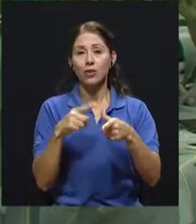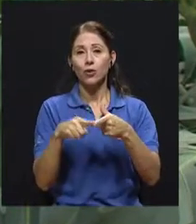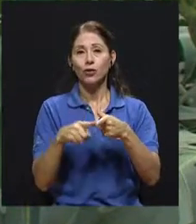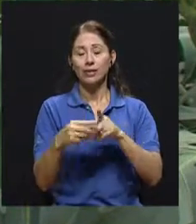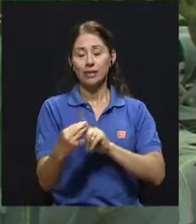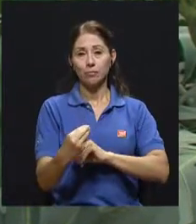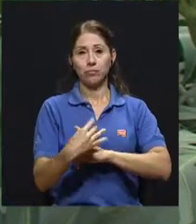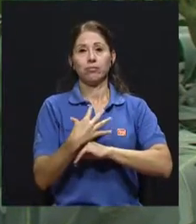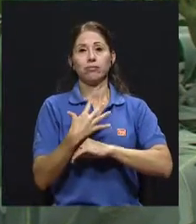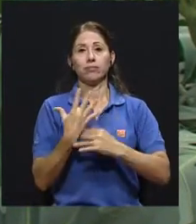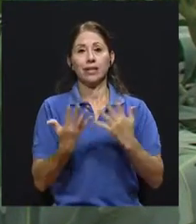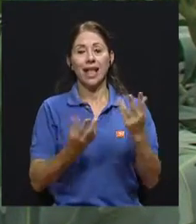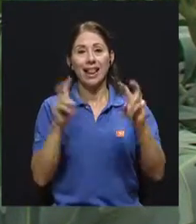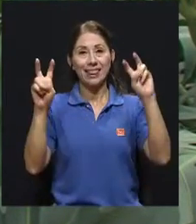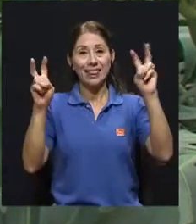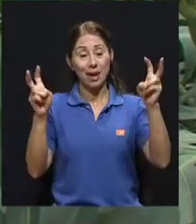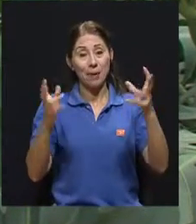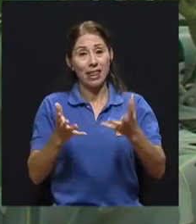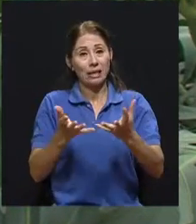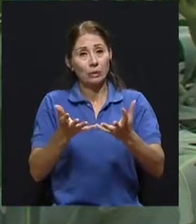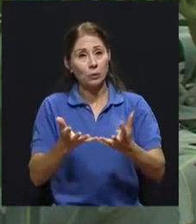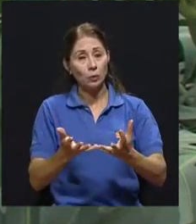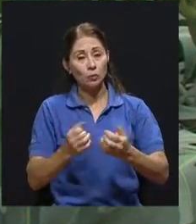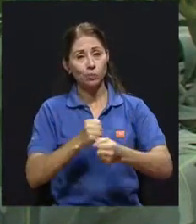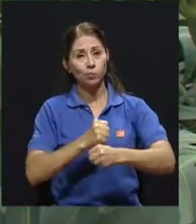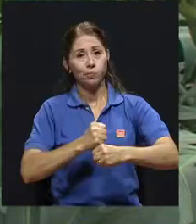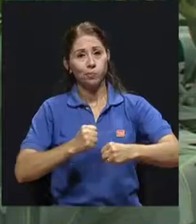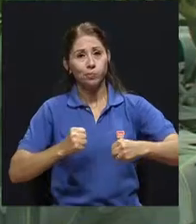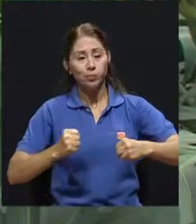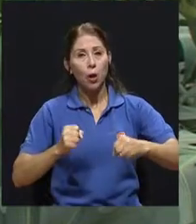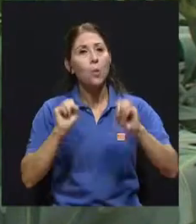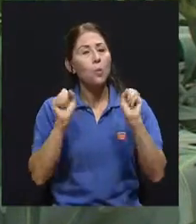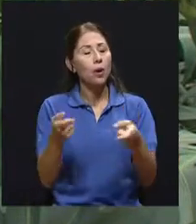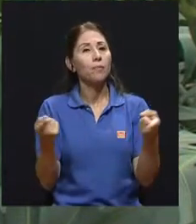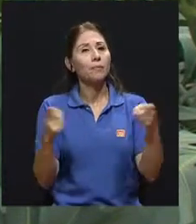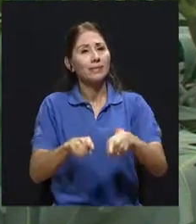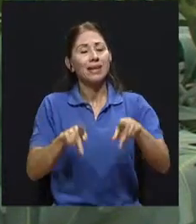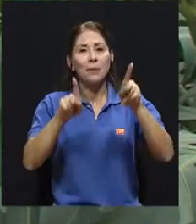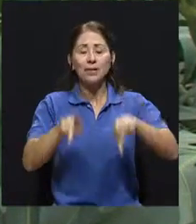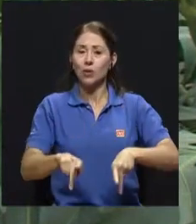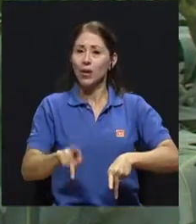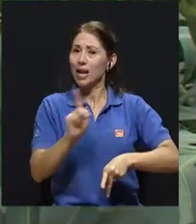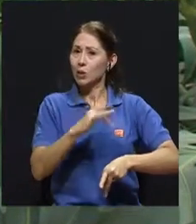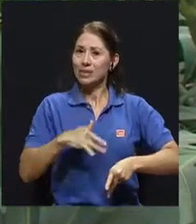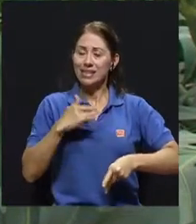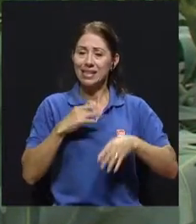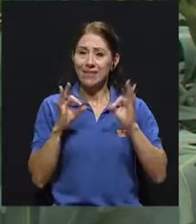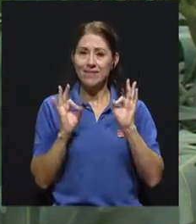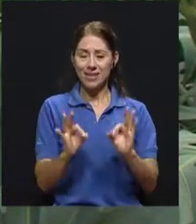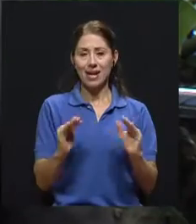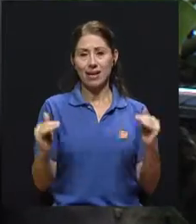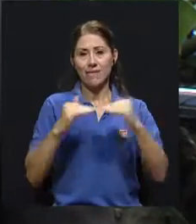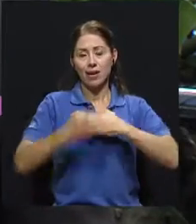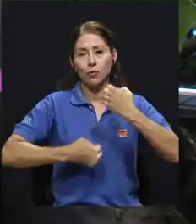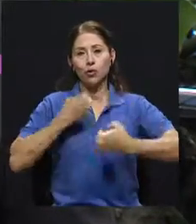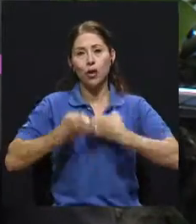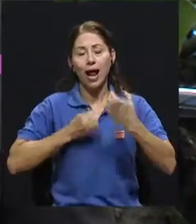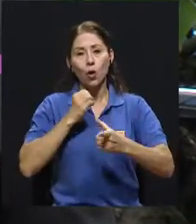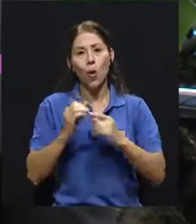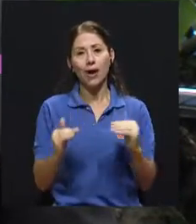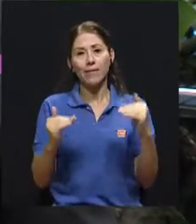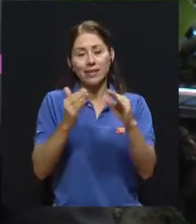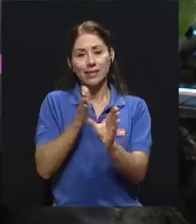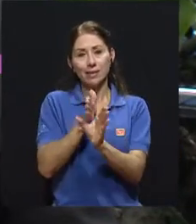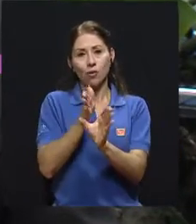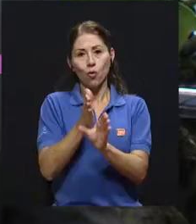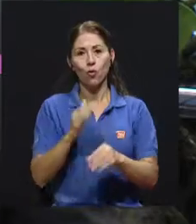un detonante, entonces, de malestares a nivel emocional, a nivel psicológico. Y